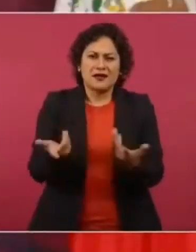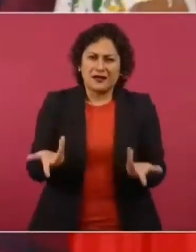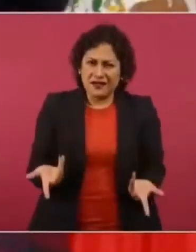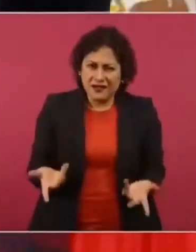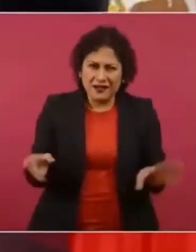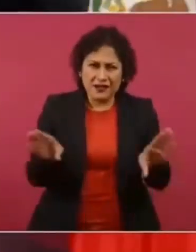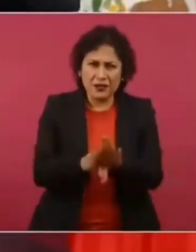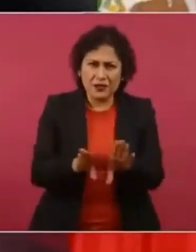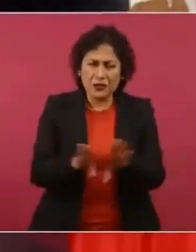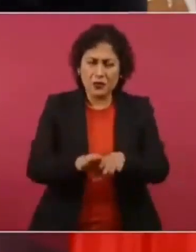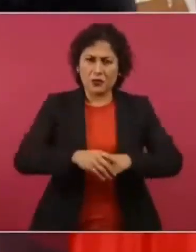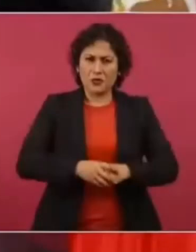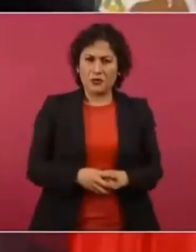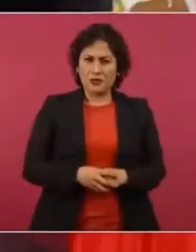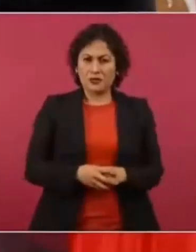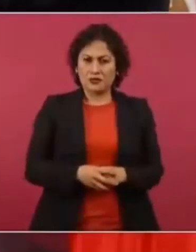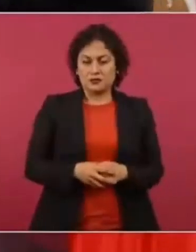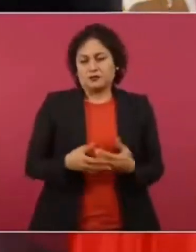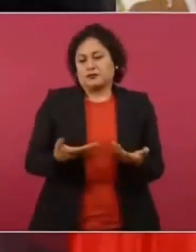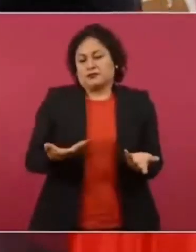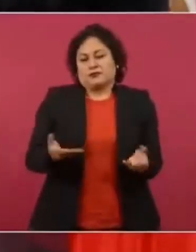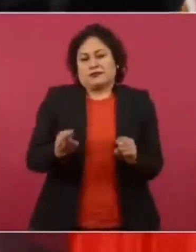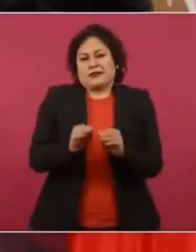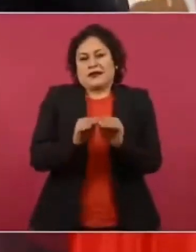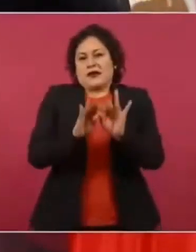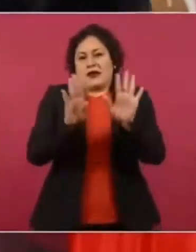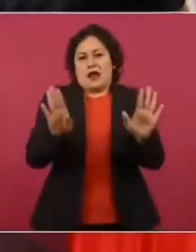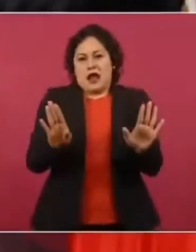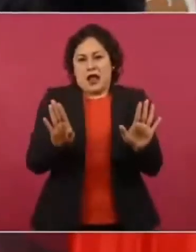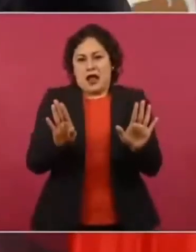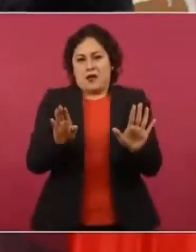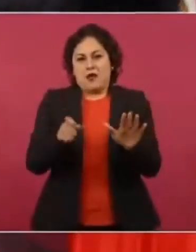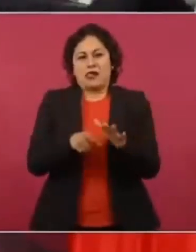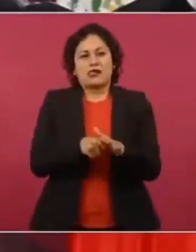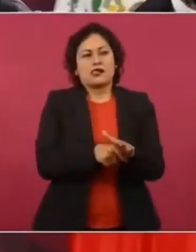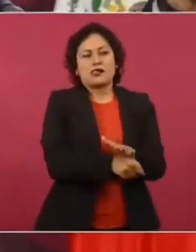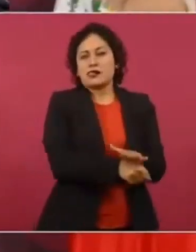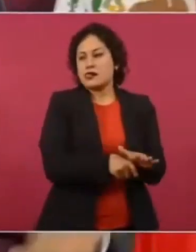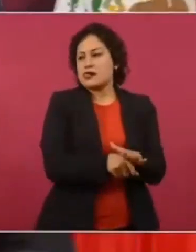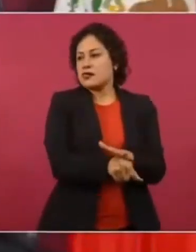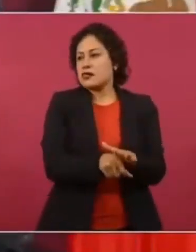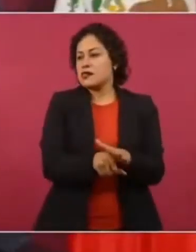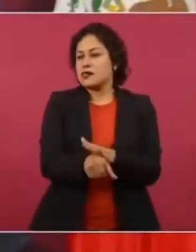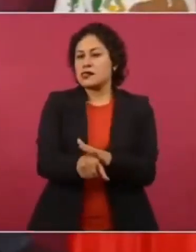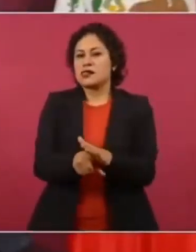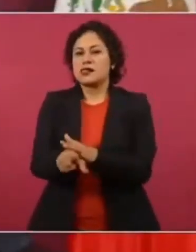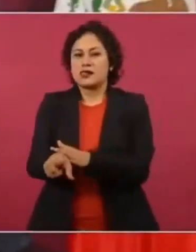Pues sobornando autoridades.